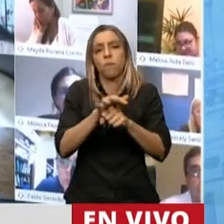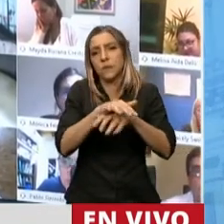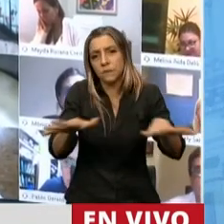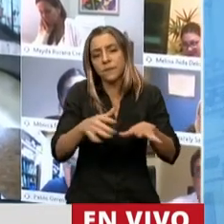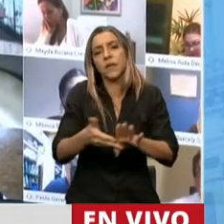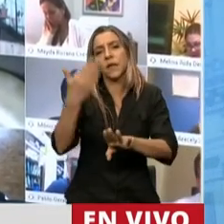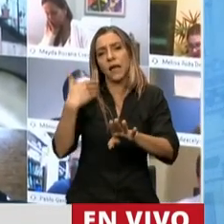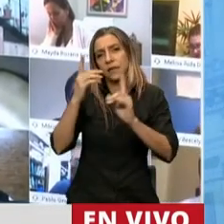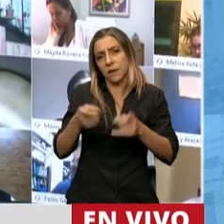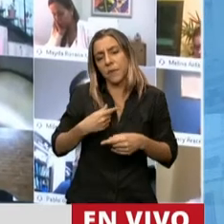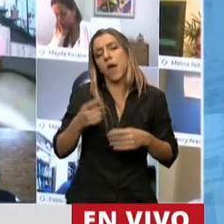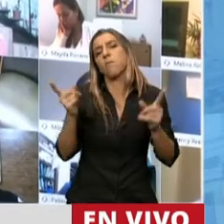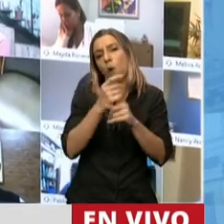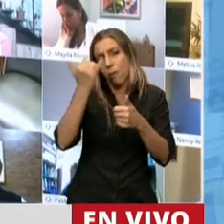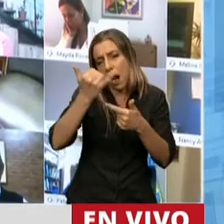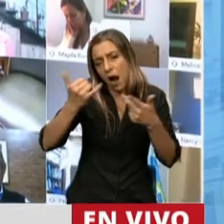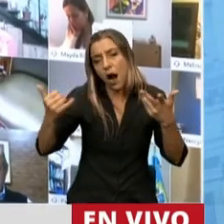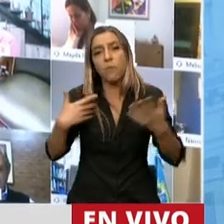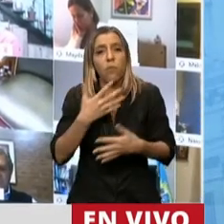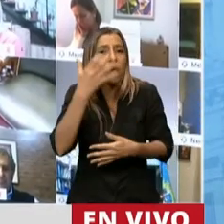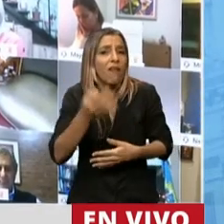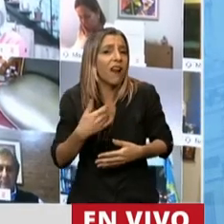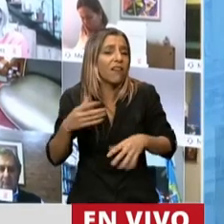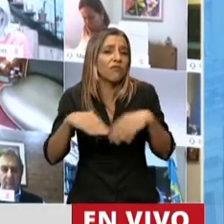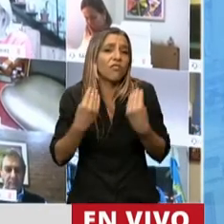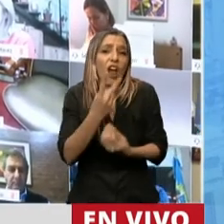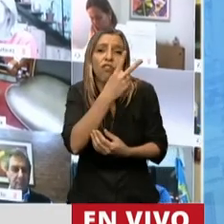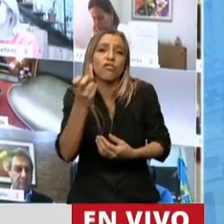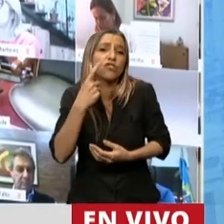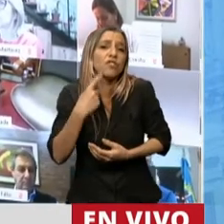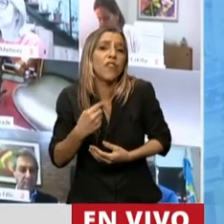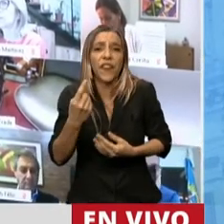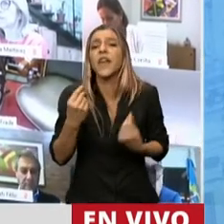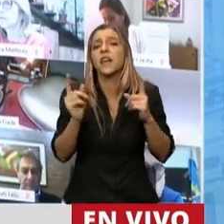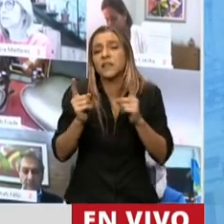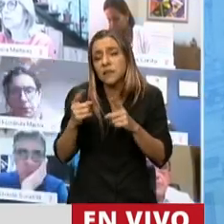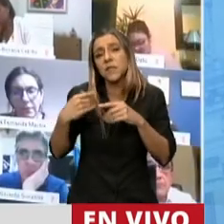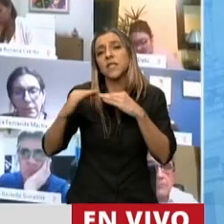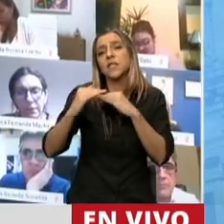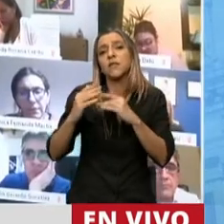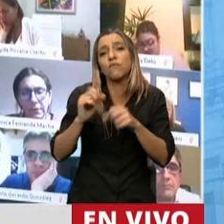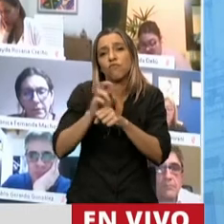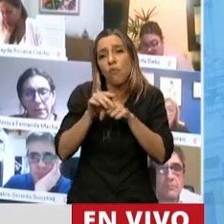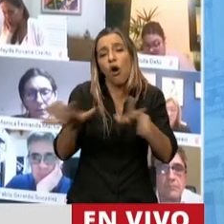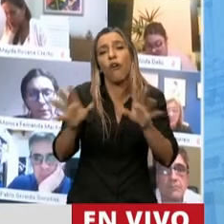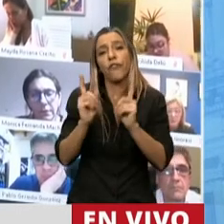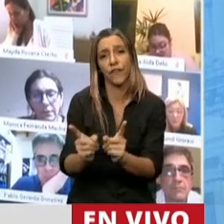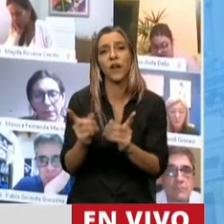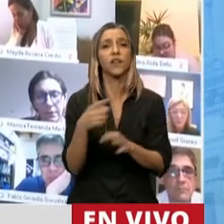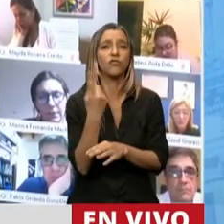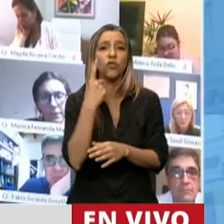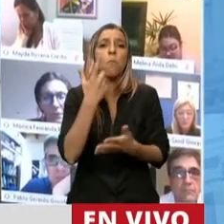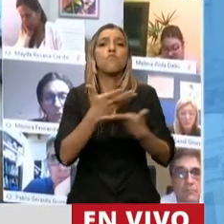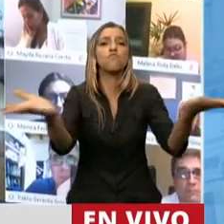estructurales. Pero llevamos más de 200 días y necesitamos dar muestras que sabemos hacia dónde vamos. Por otro lado,